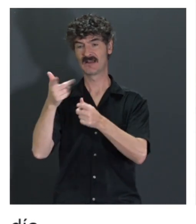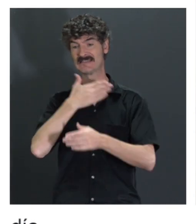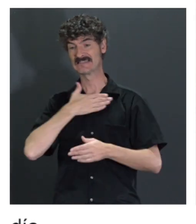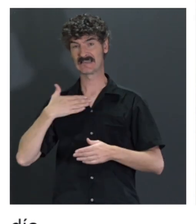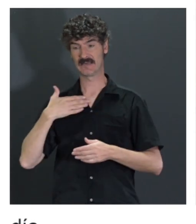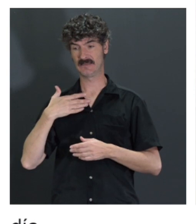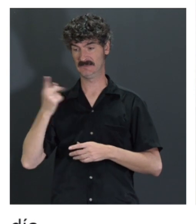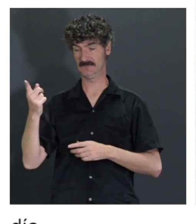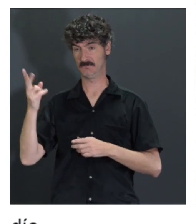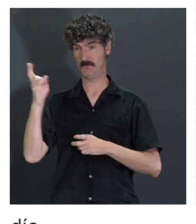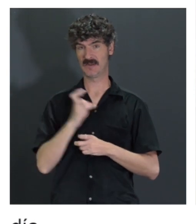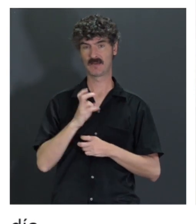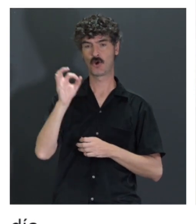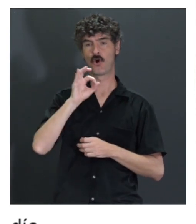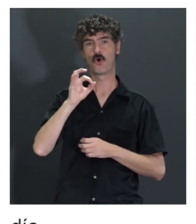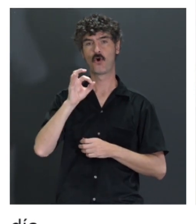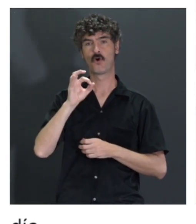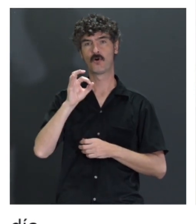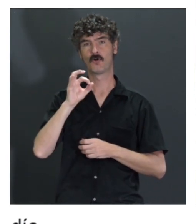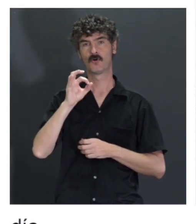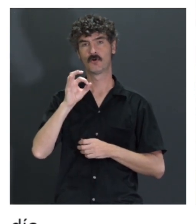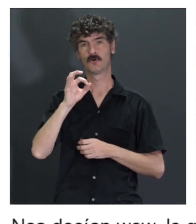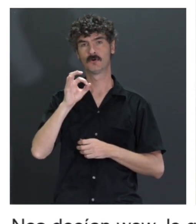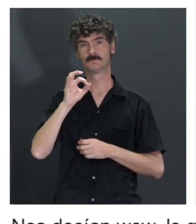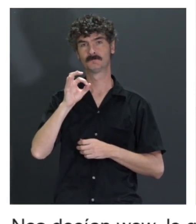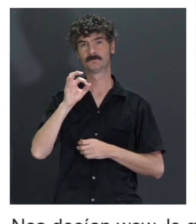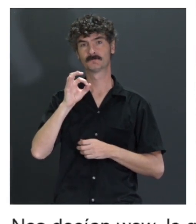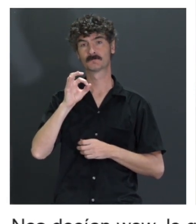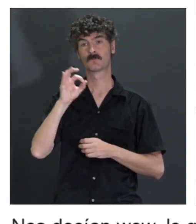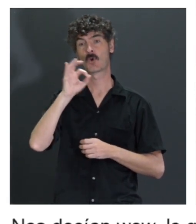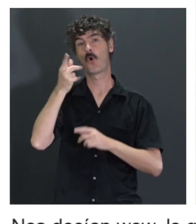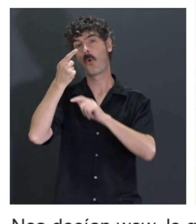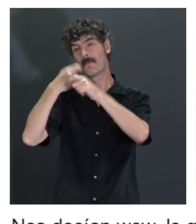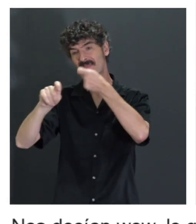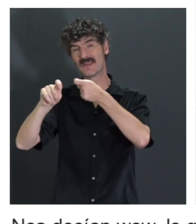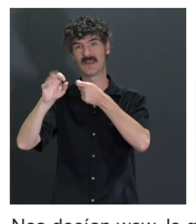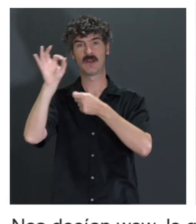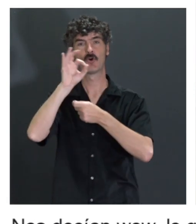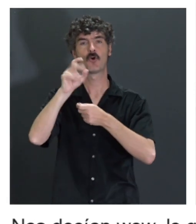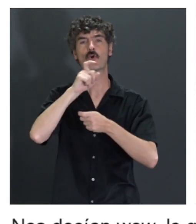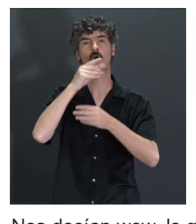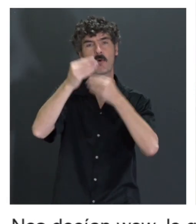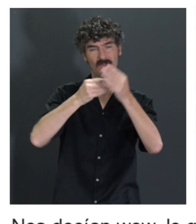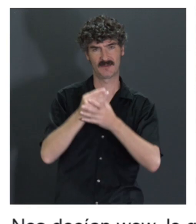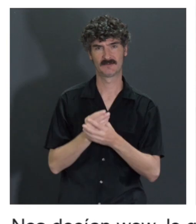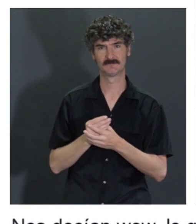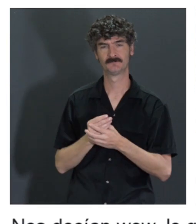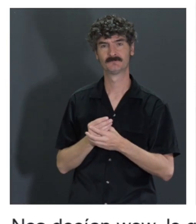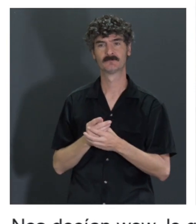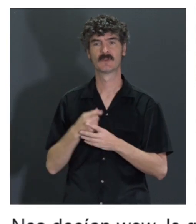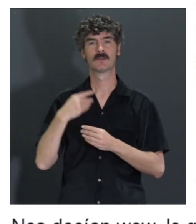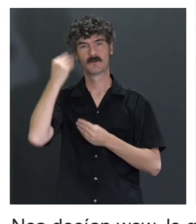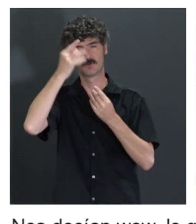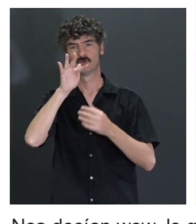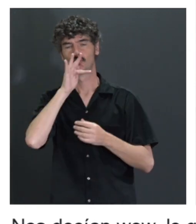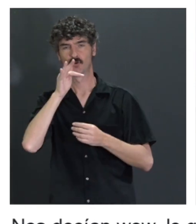venid a nosotros? ¿O lo vais a vender? Supongo que, todavía, digamos, lo estamos